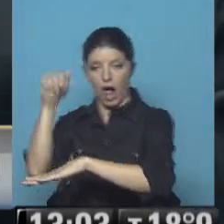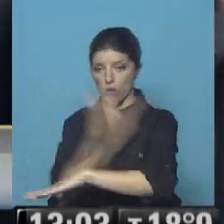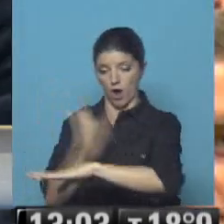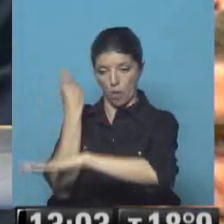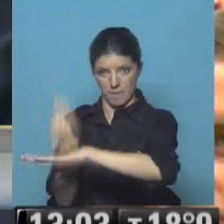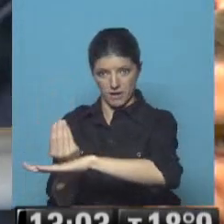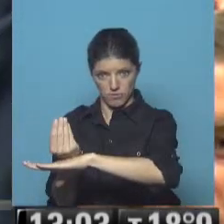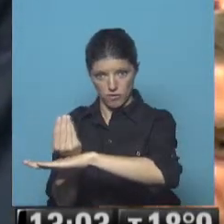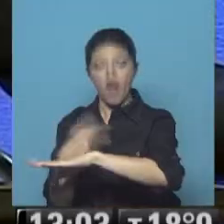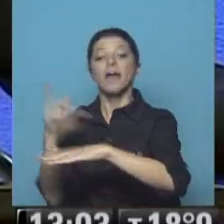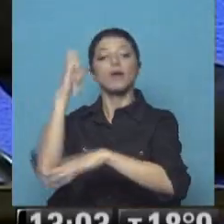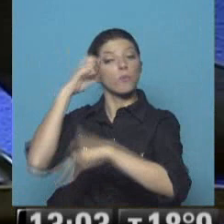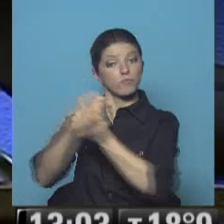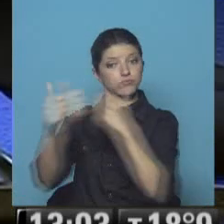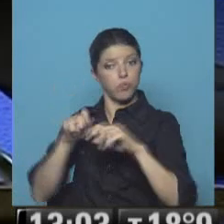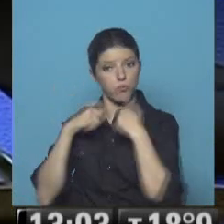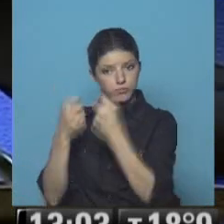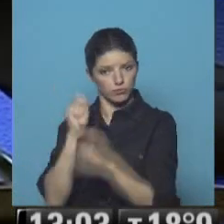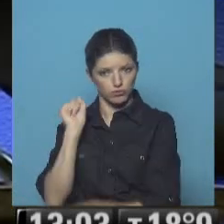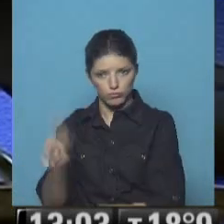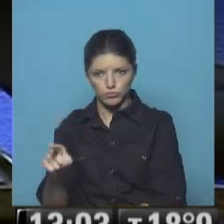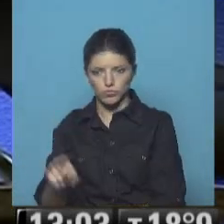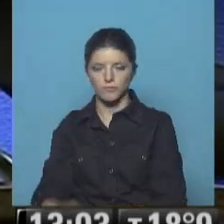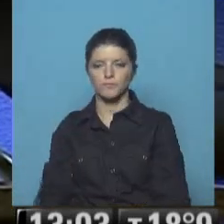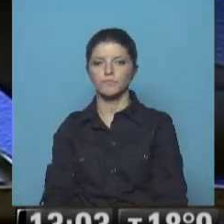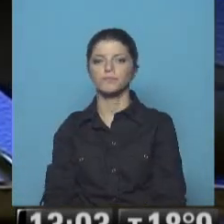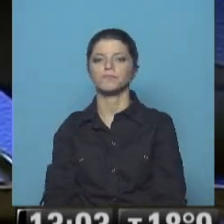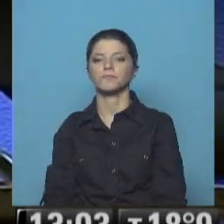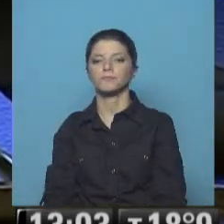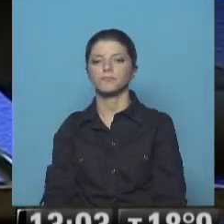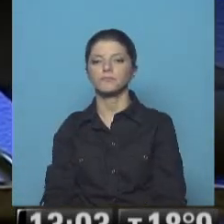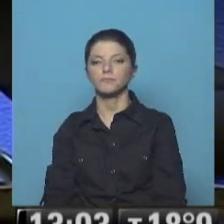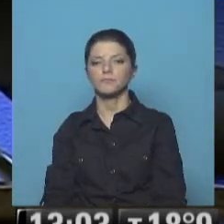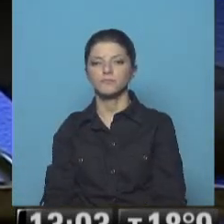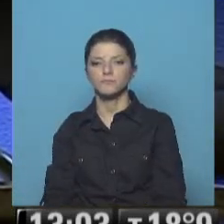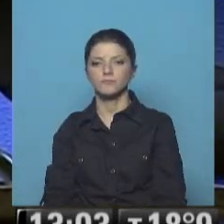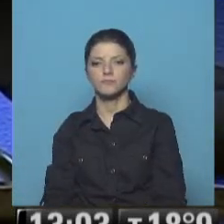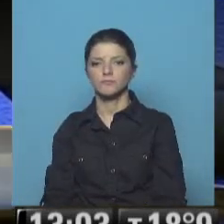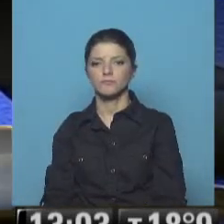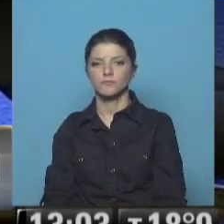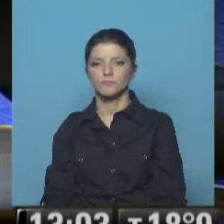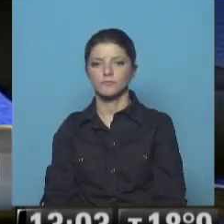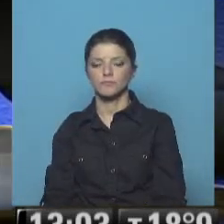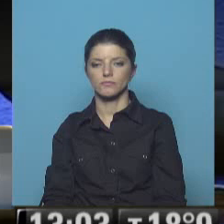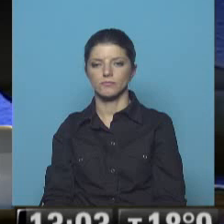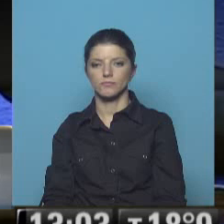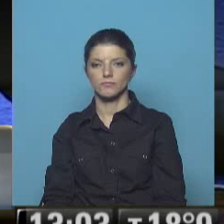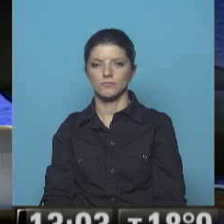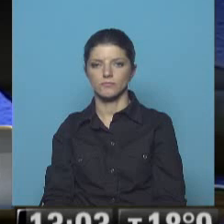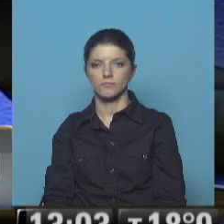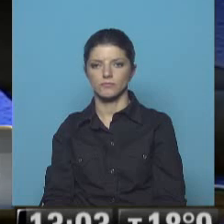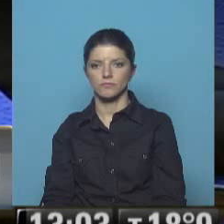mayoría absoluta. Número nos llamamos deficit denieres, pero luego gastan billones de taxes para las familias rígidas